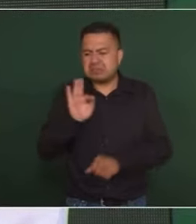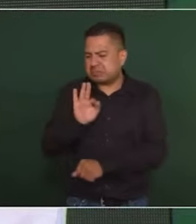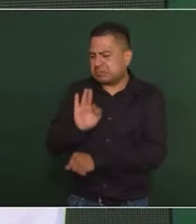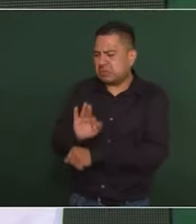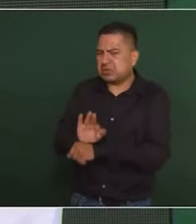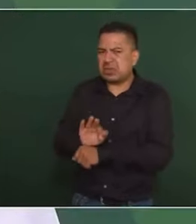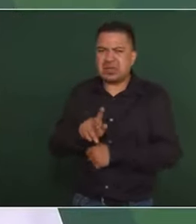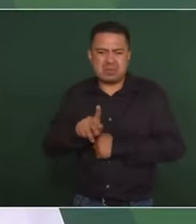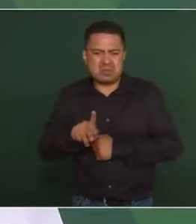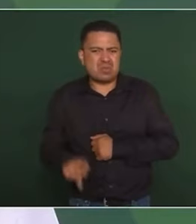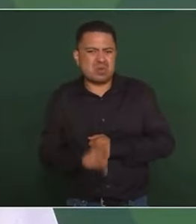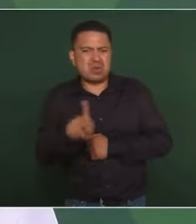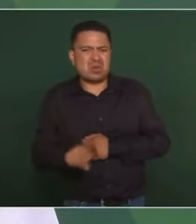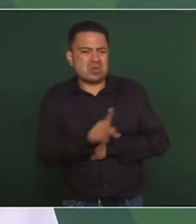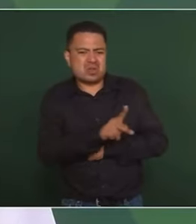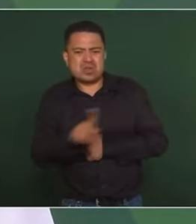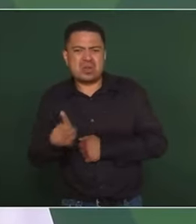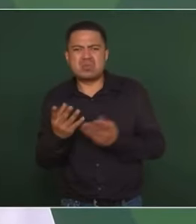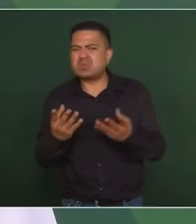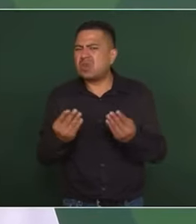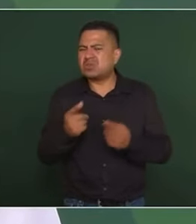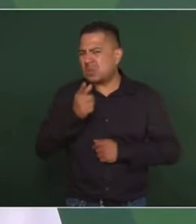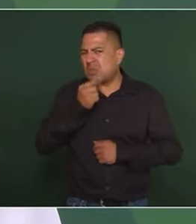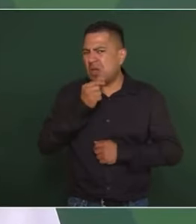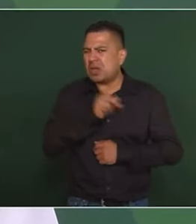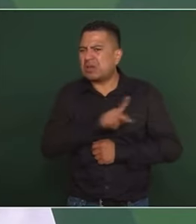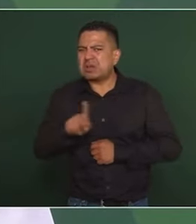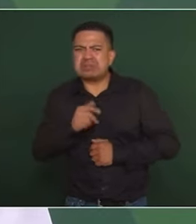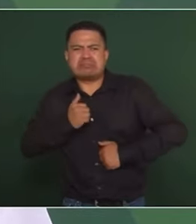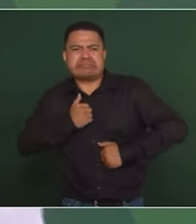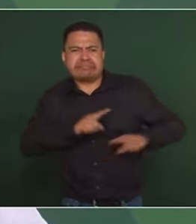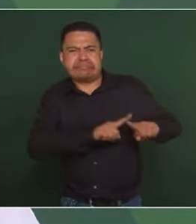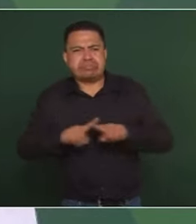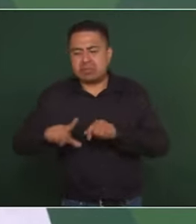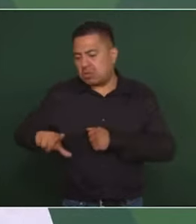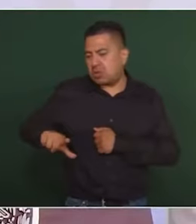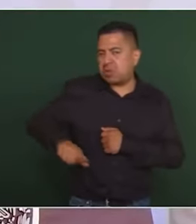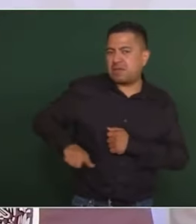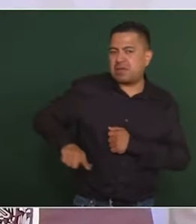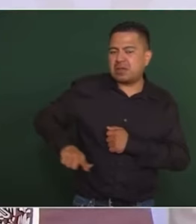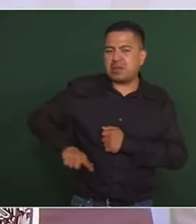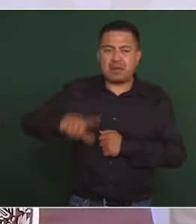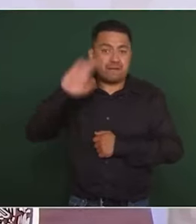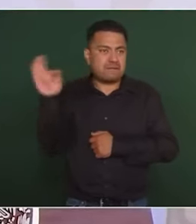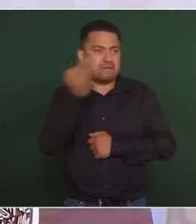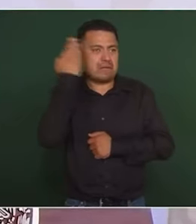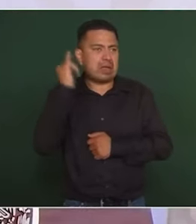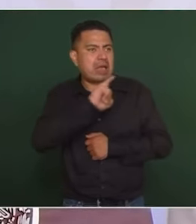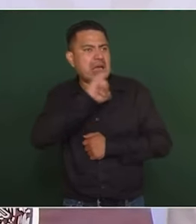al pueblo tantos elementos del gobierno federal.